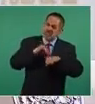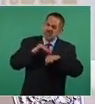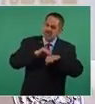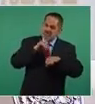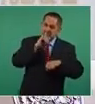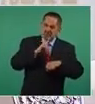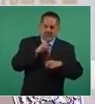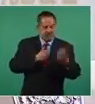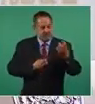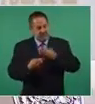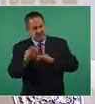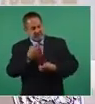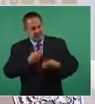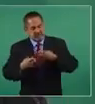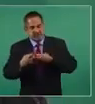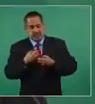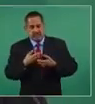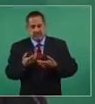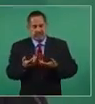que me han calumniado,